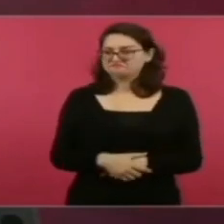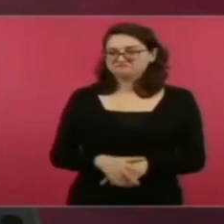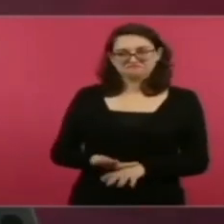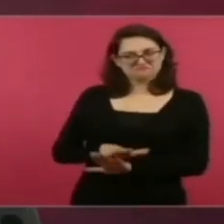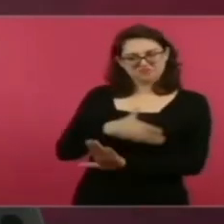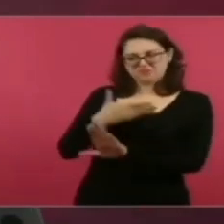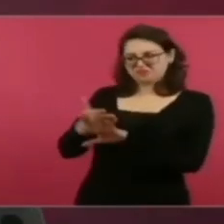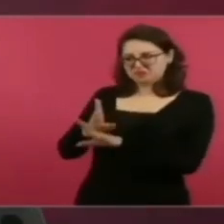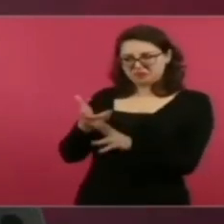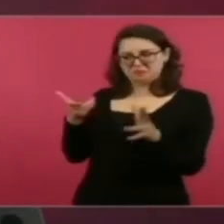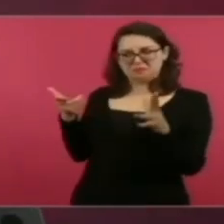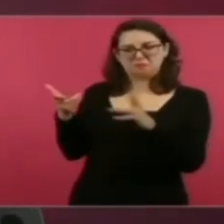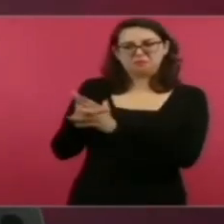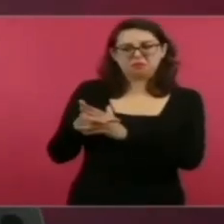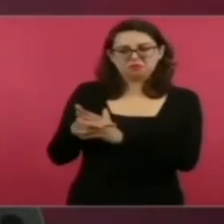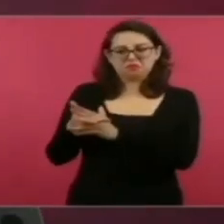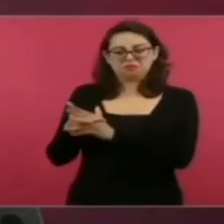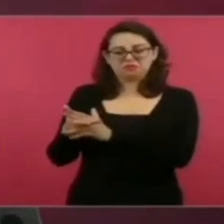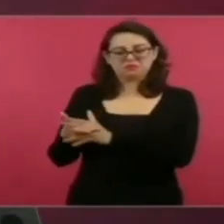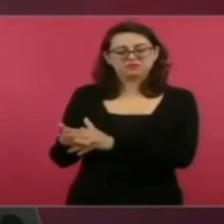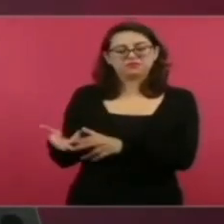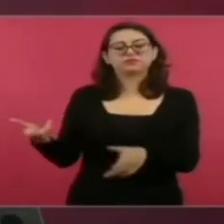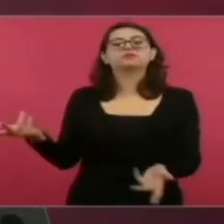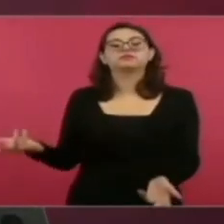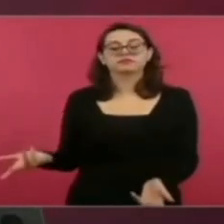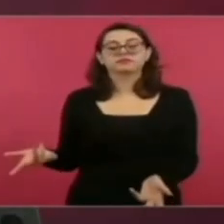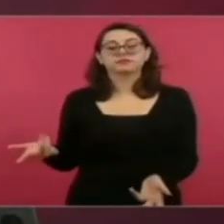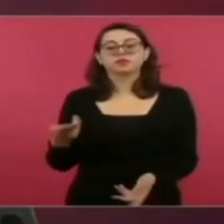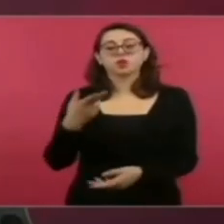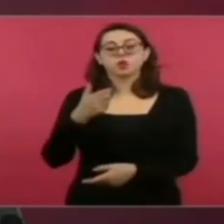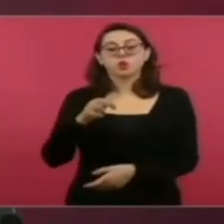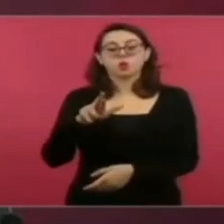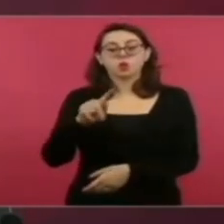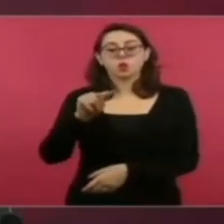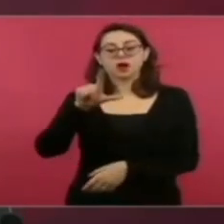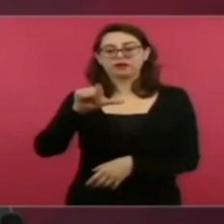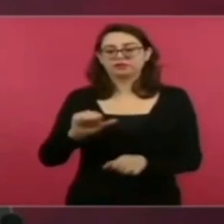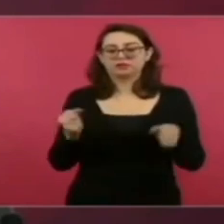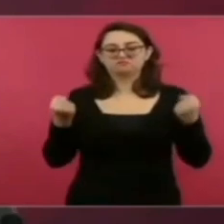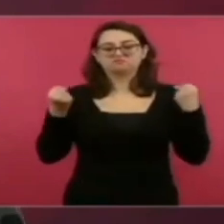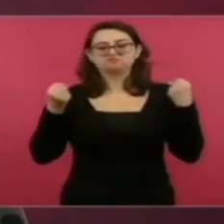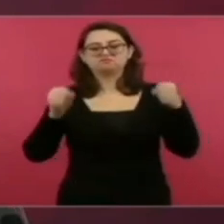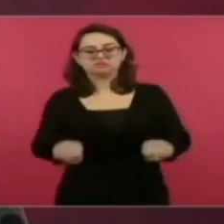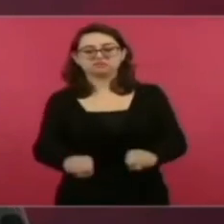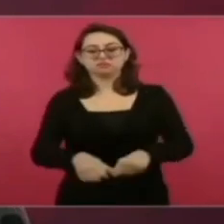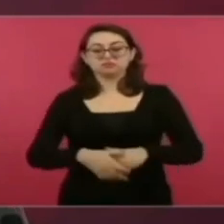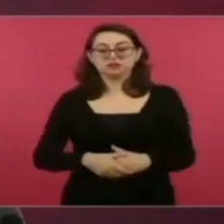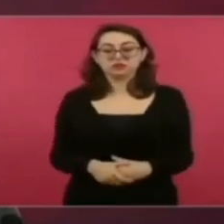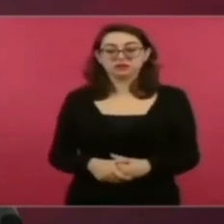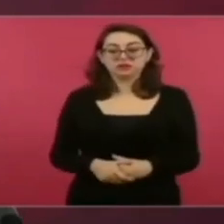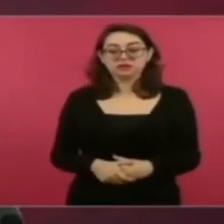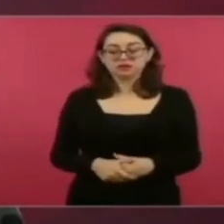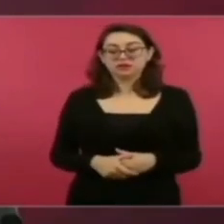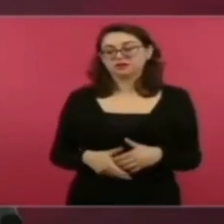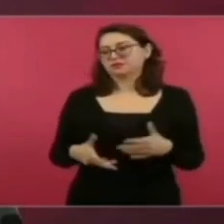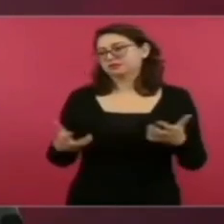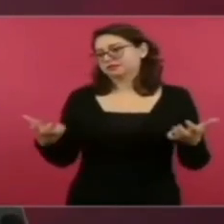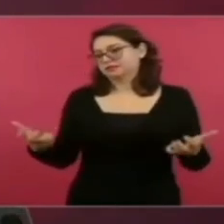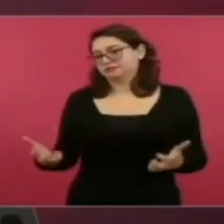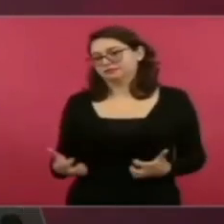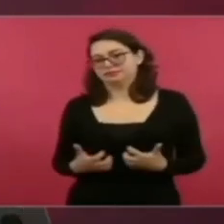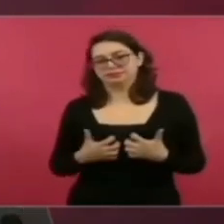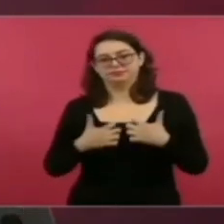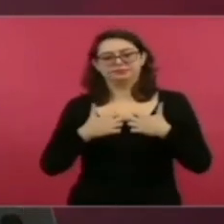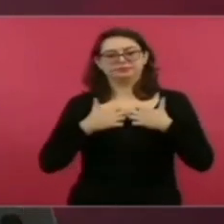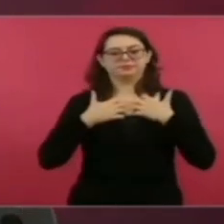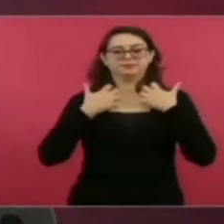con el golpe de Estado de Huerta. Por eso la revolución, que obtiene logros importantes en lo